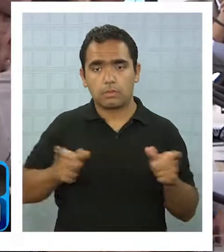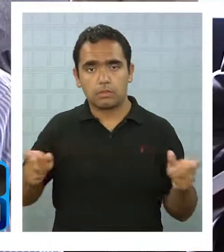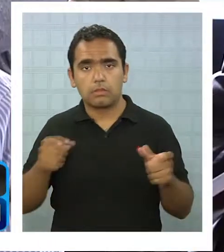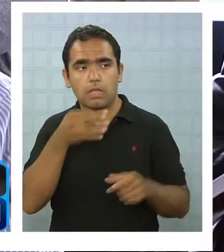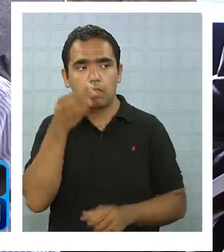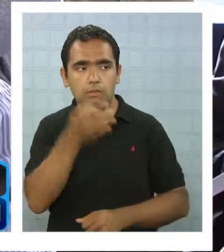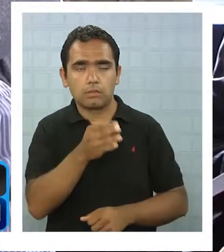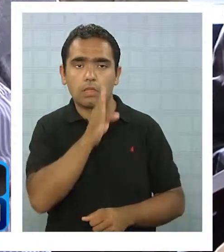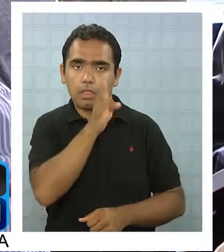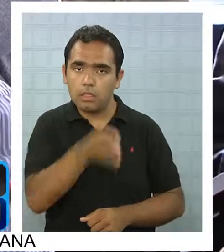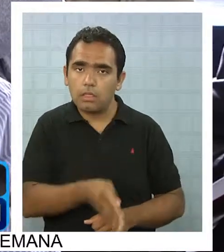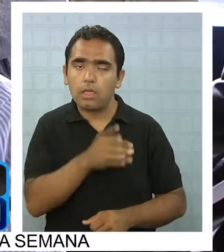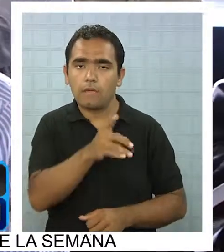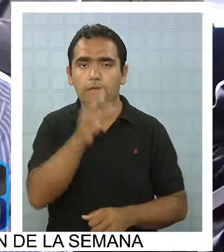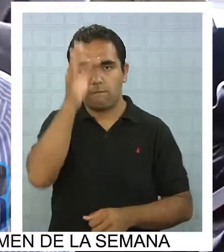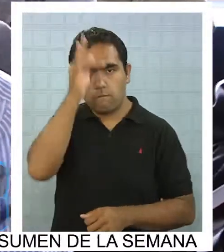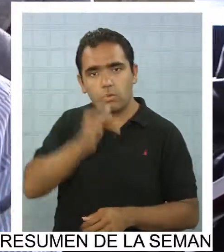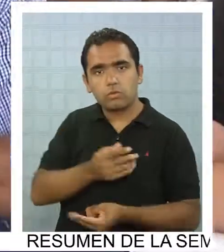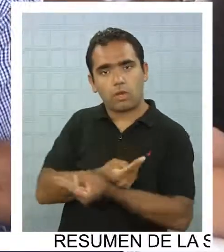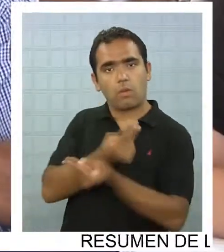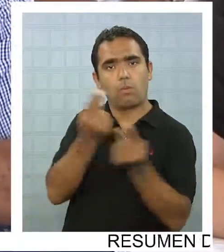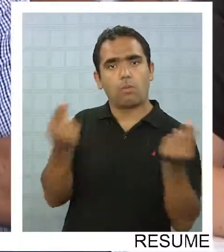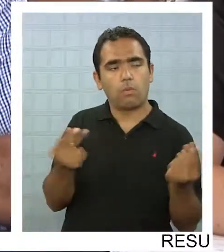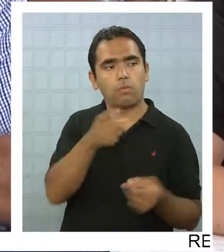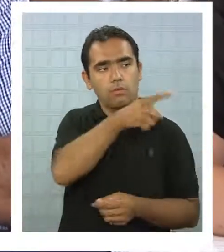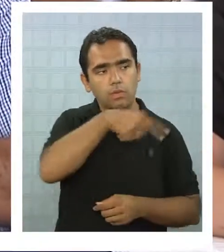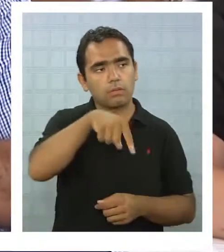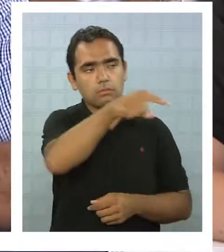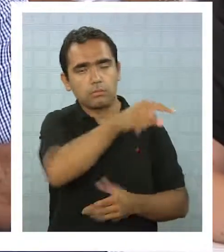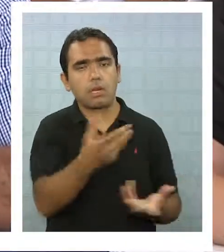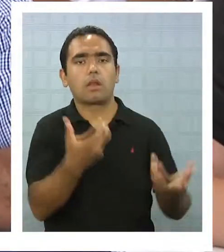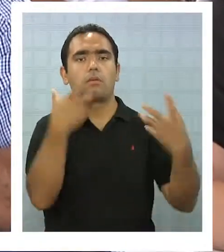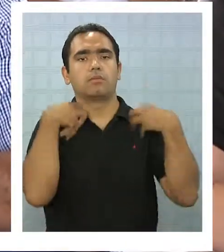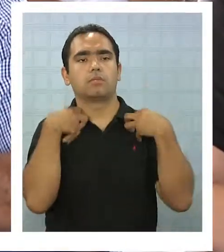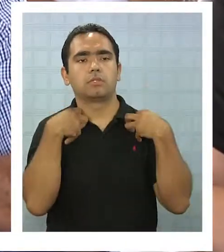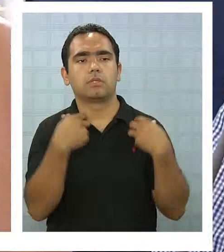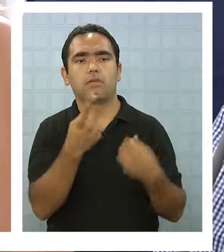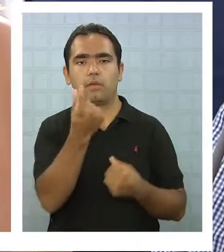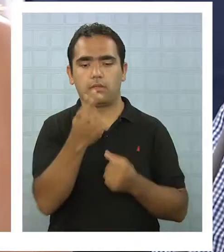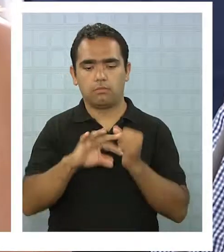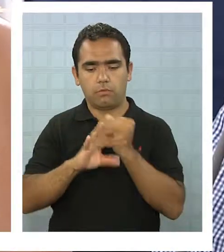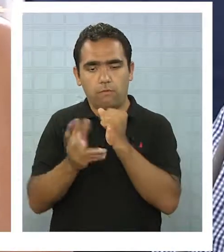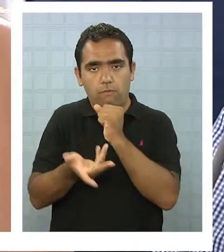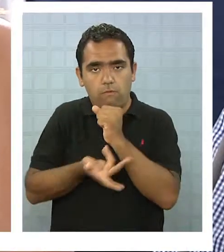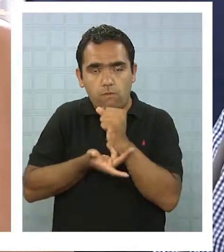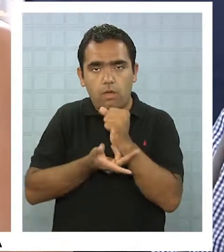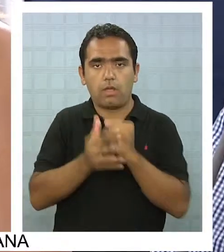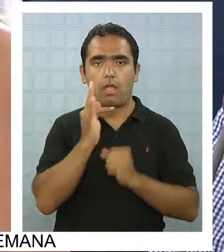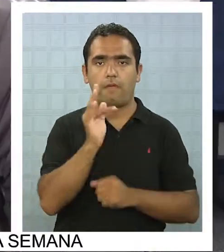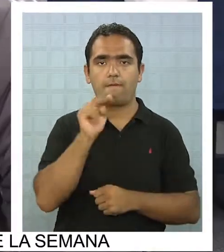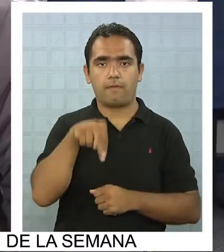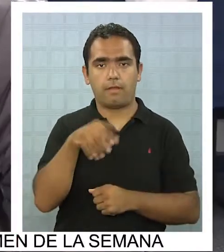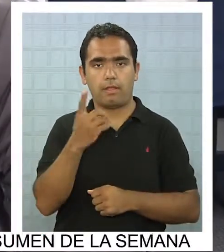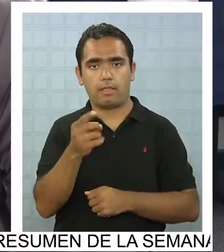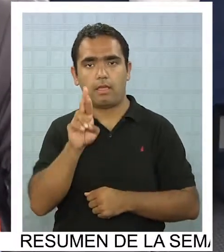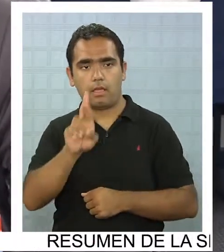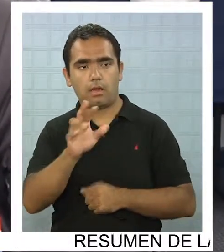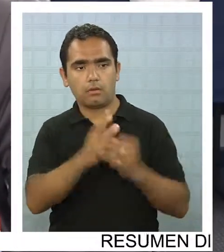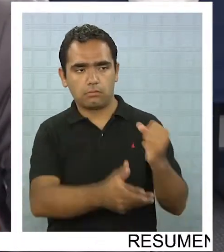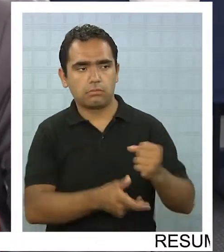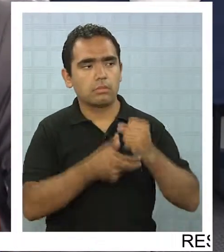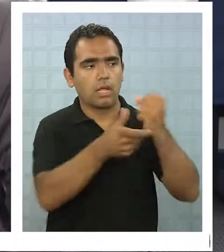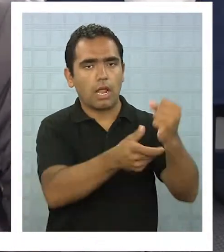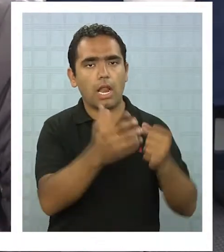Regional debe incluir a los funcionarios públicos que resulten responsables en la entrega de los recursos del FNDR